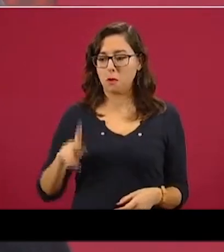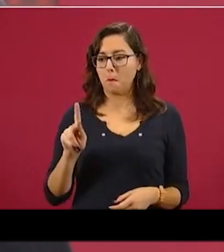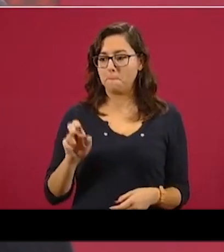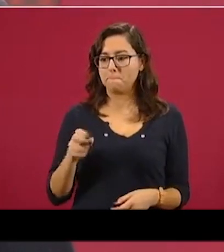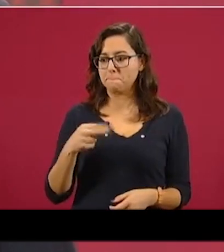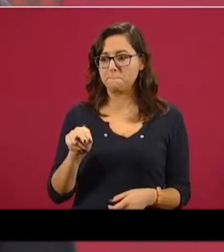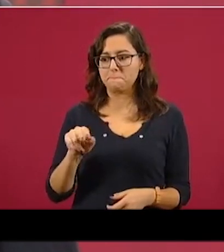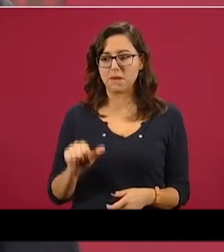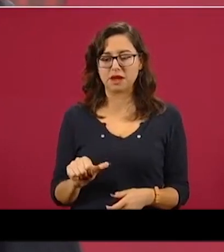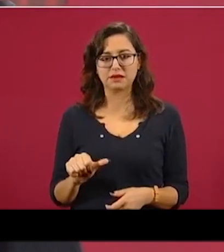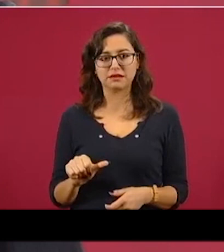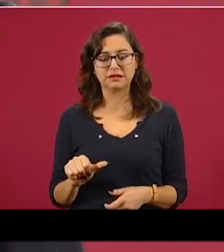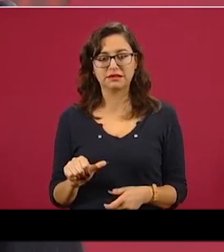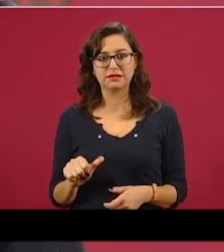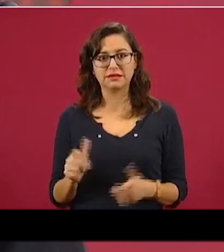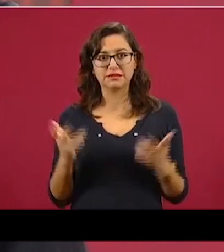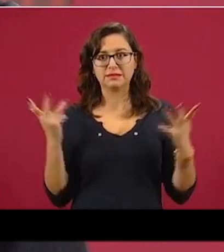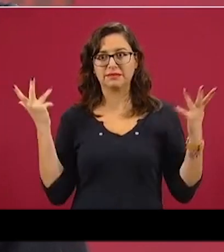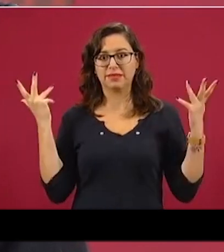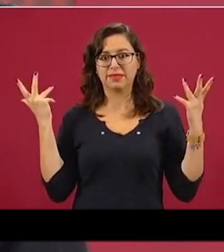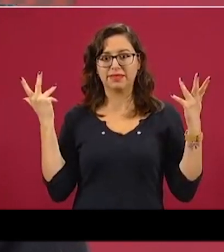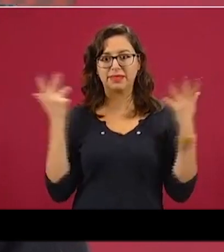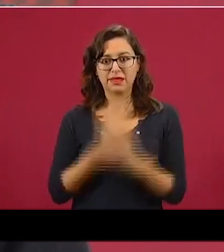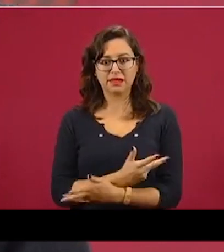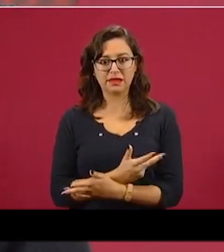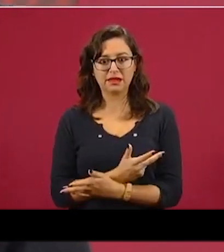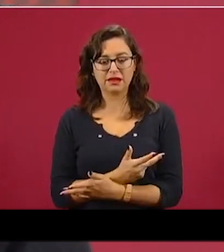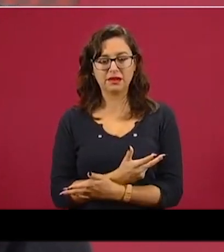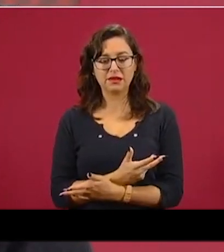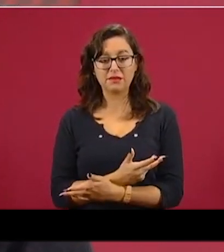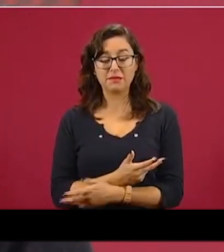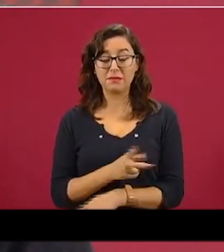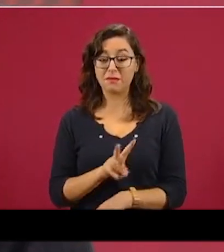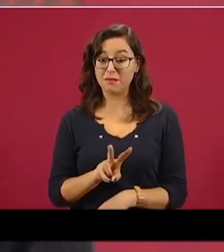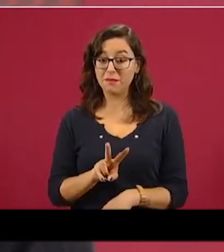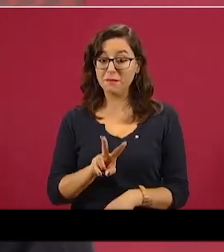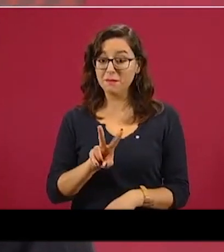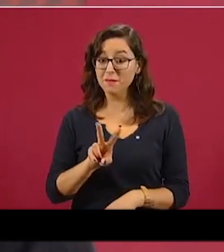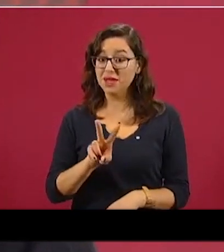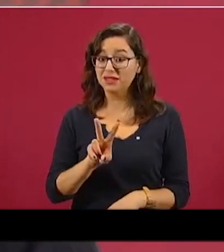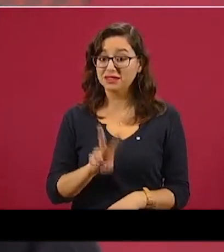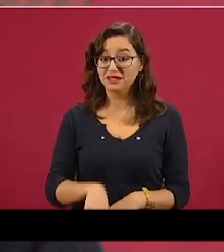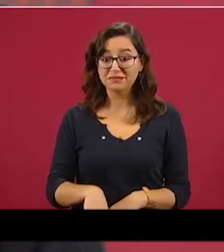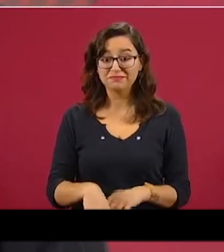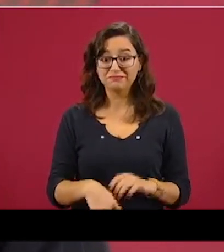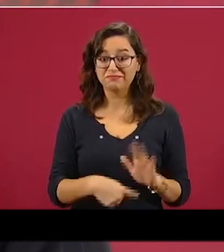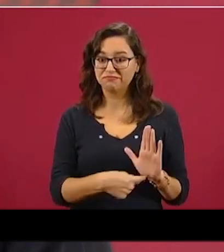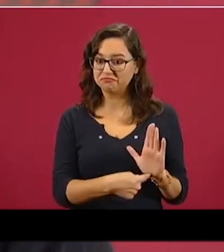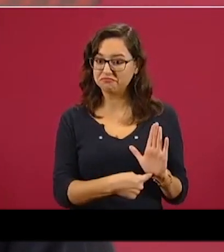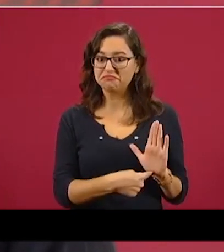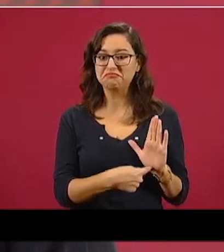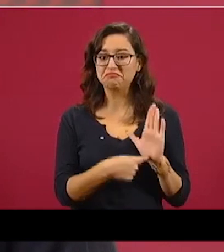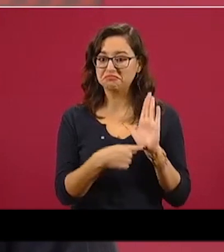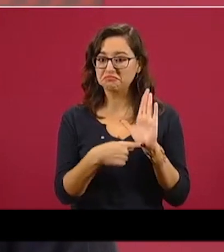Esto es una muestra inequívoca